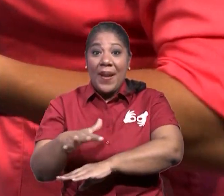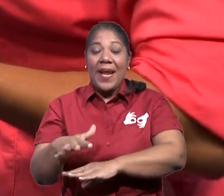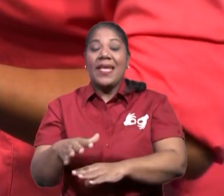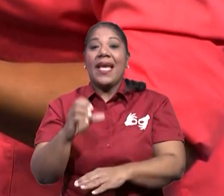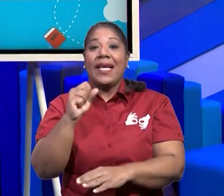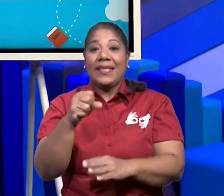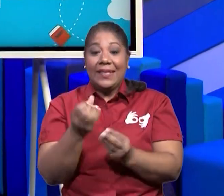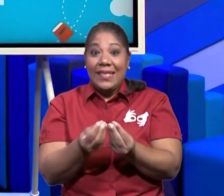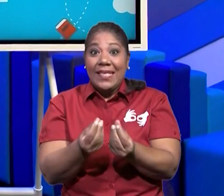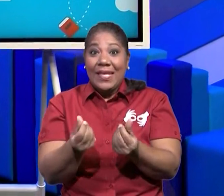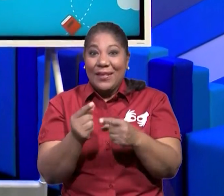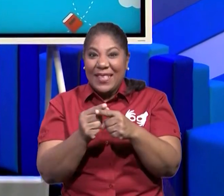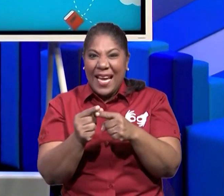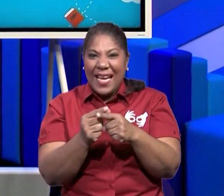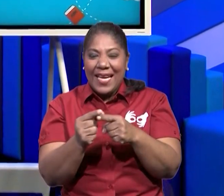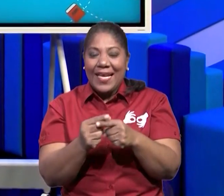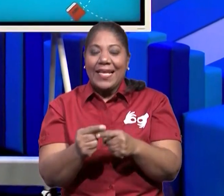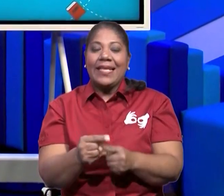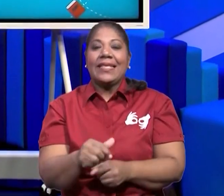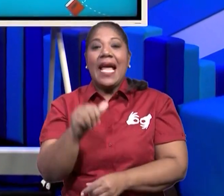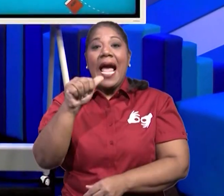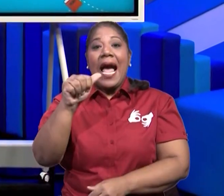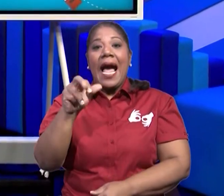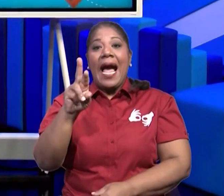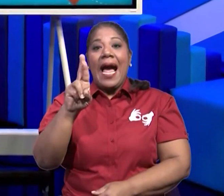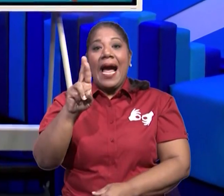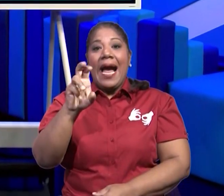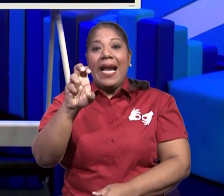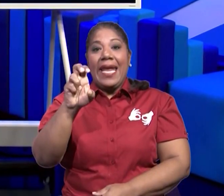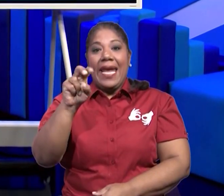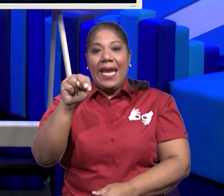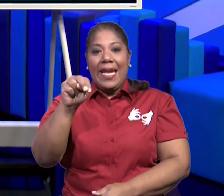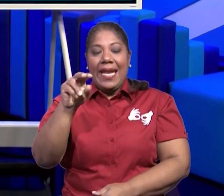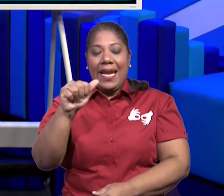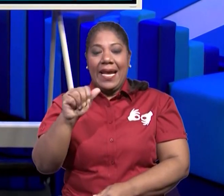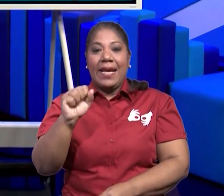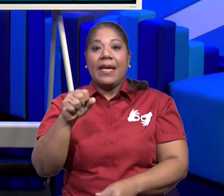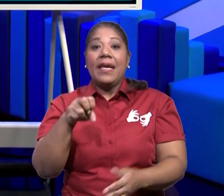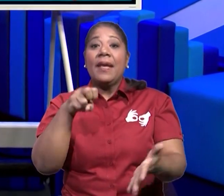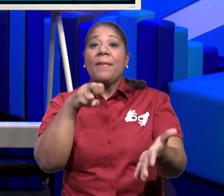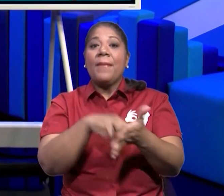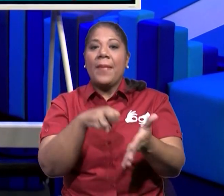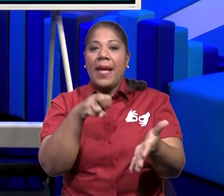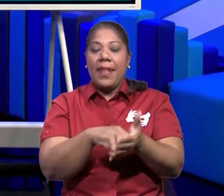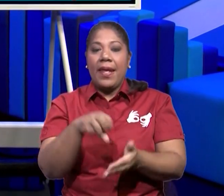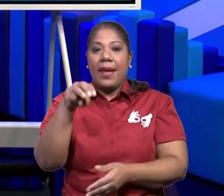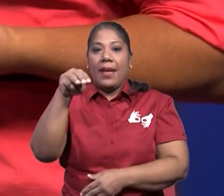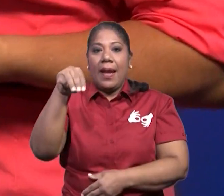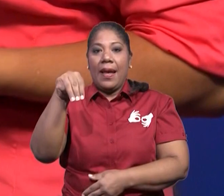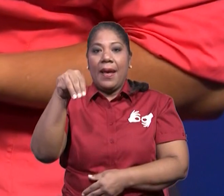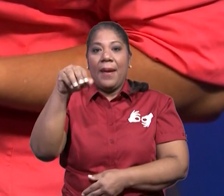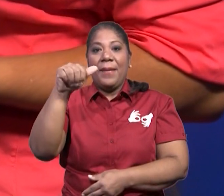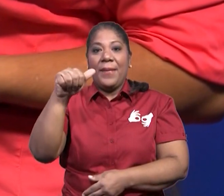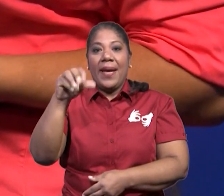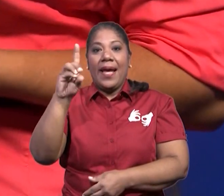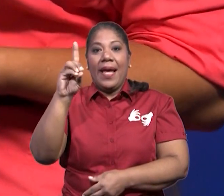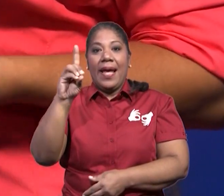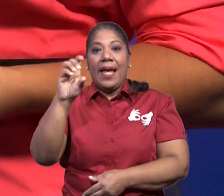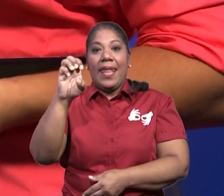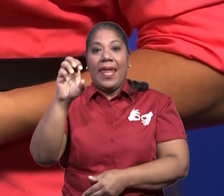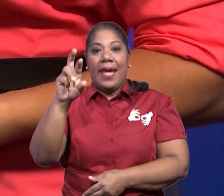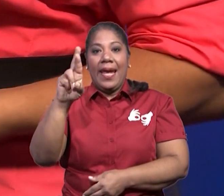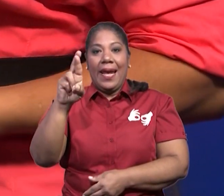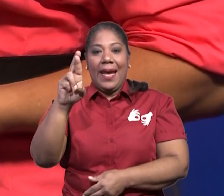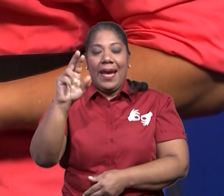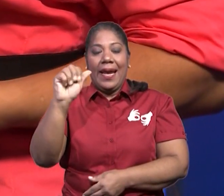playa maestra. Y por acá tenemos madera. Estos son unos de